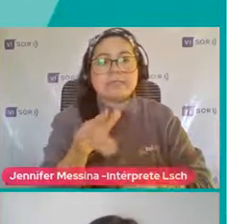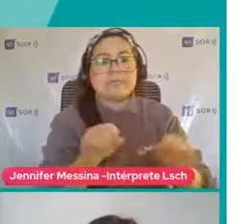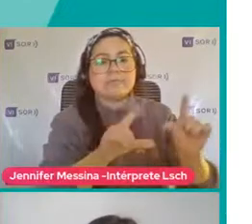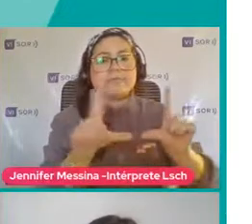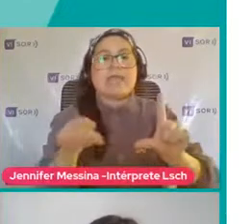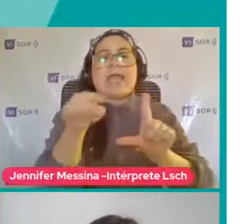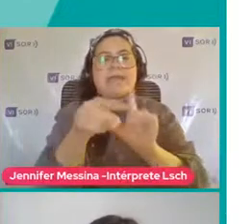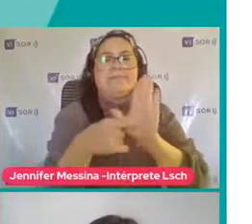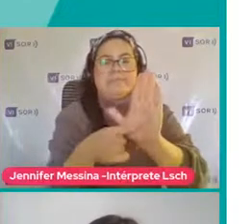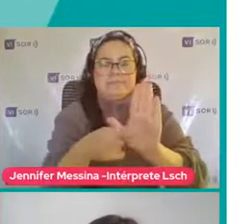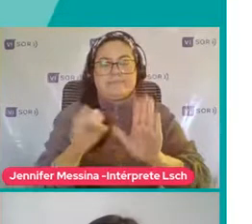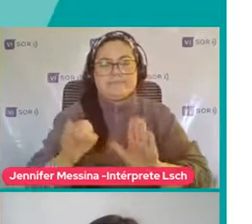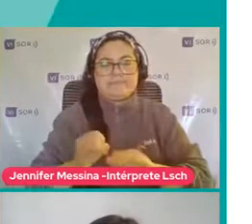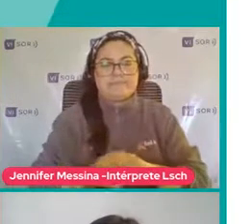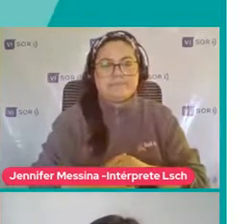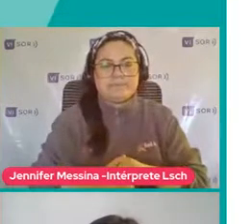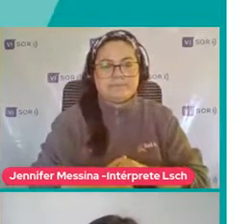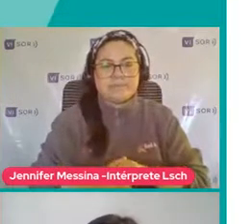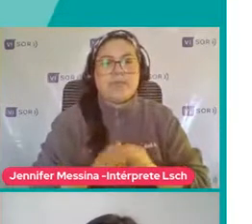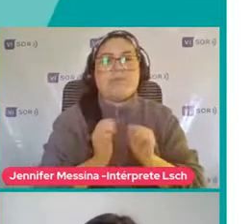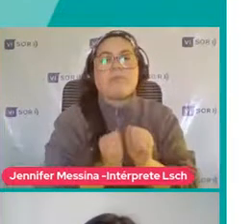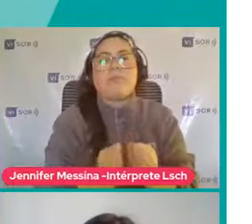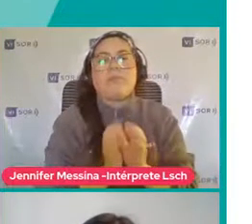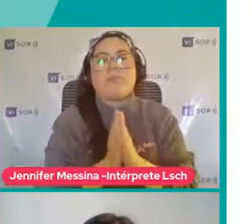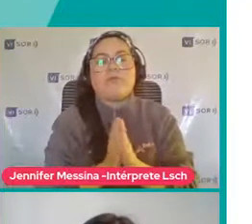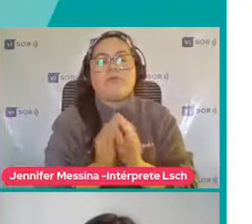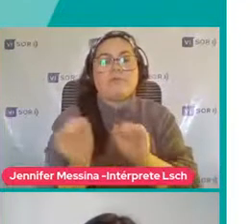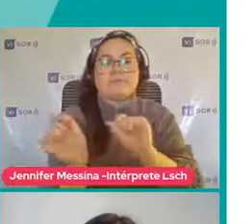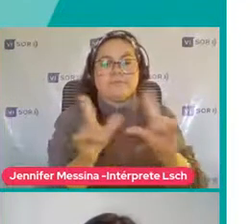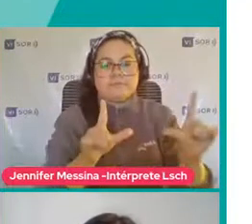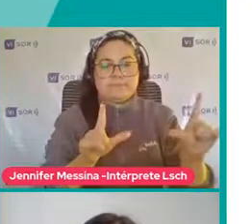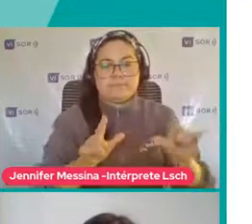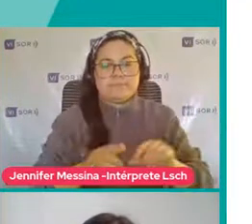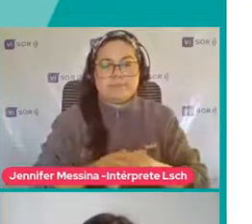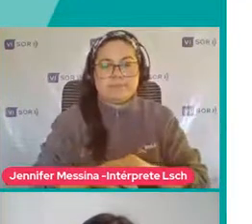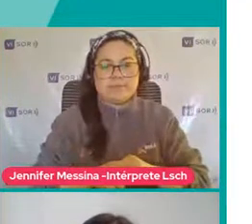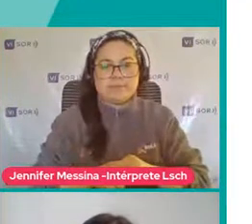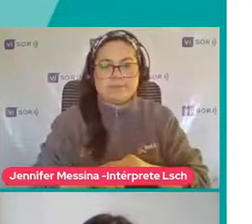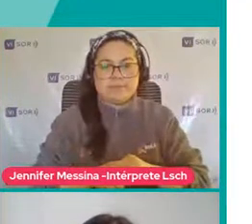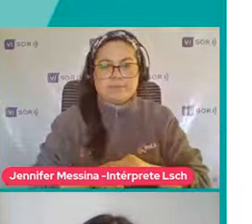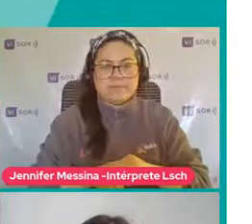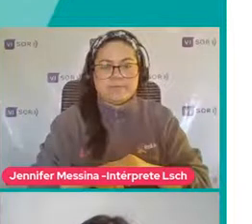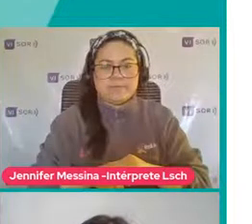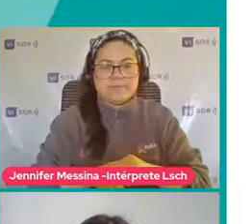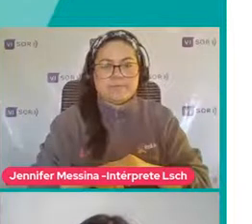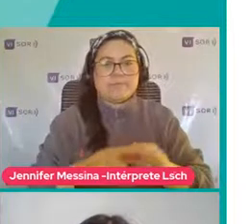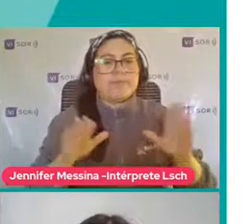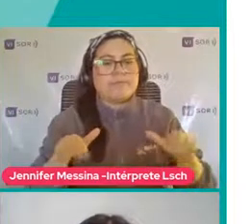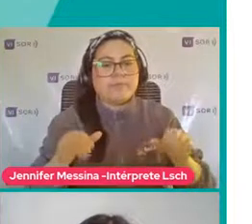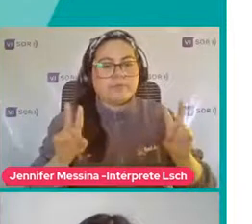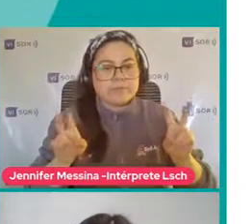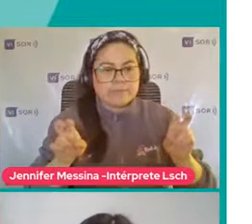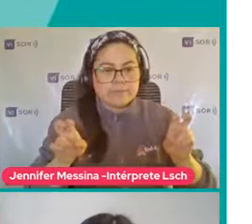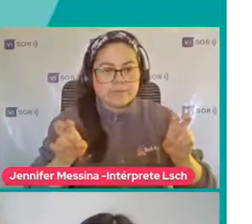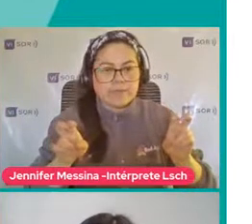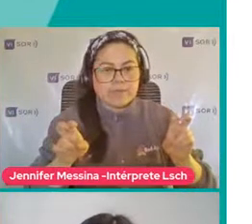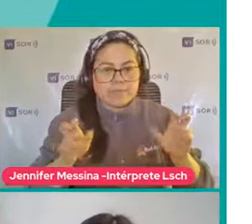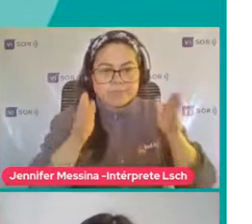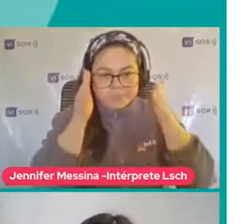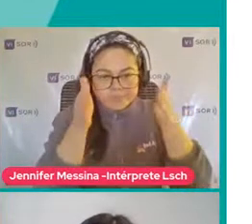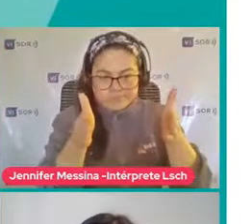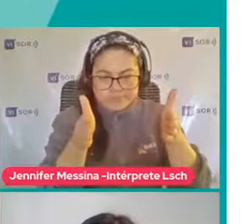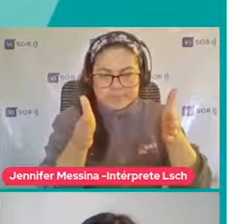Ahí está Pueden pasar A la siguiente Y bueno En base a lo mismo Ojo aquí Porque